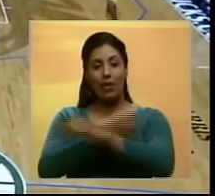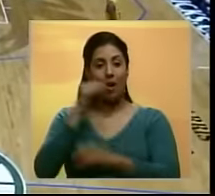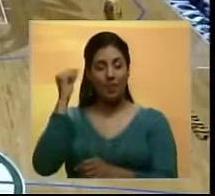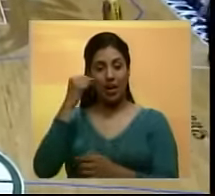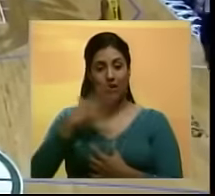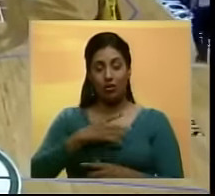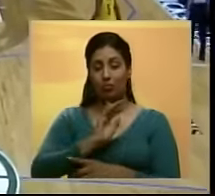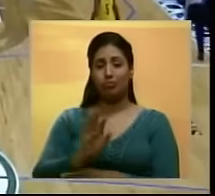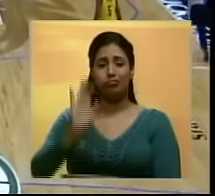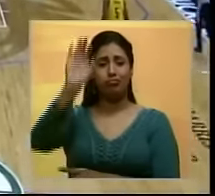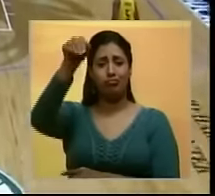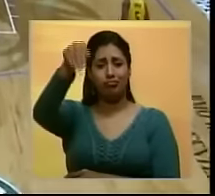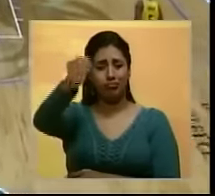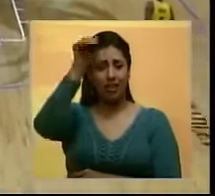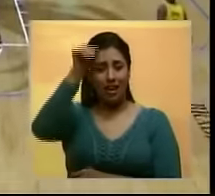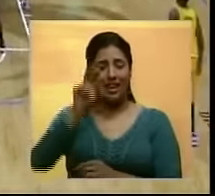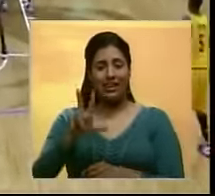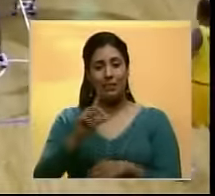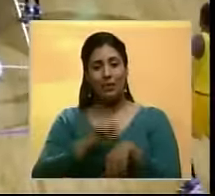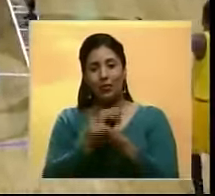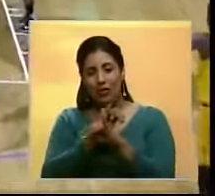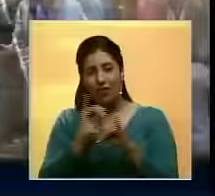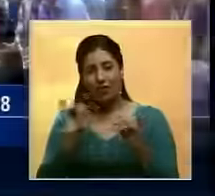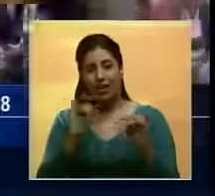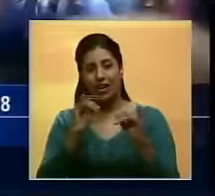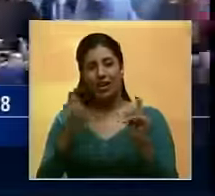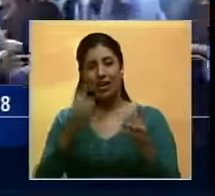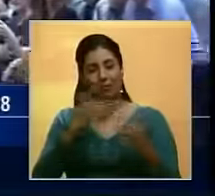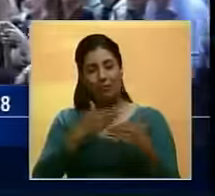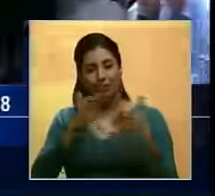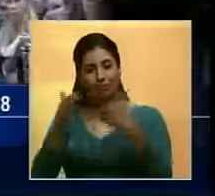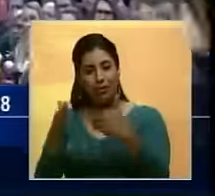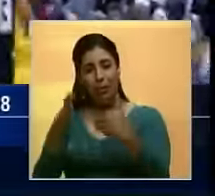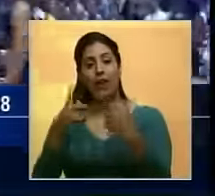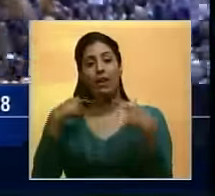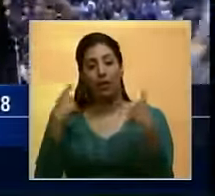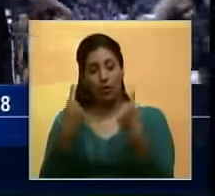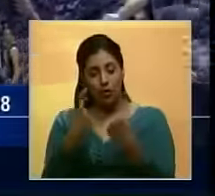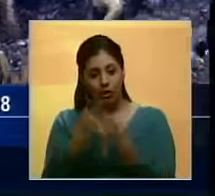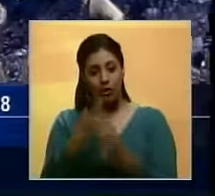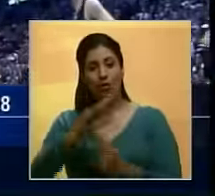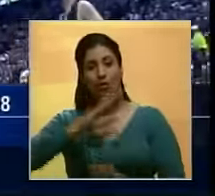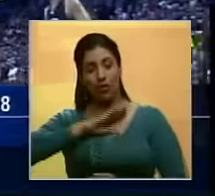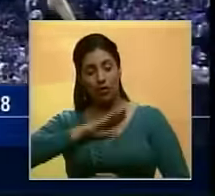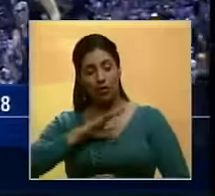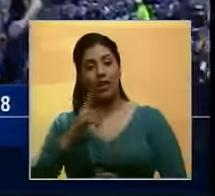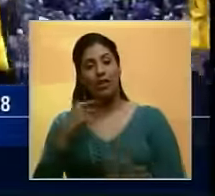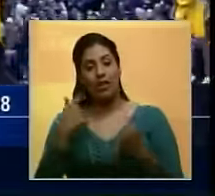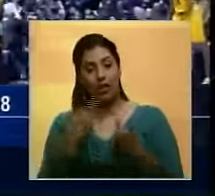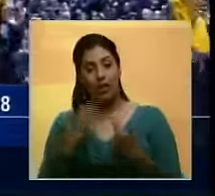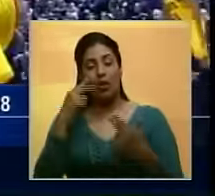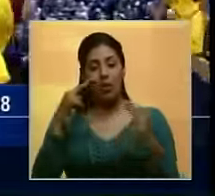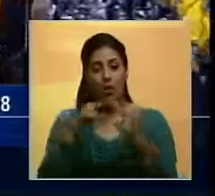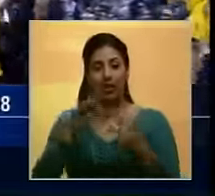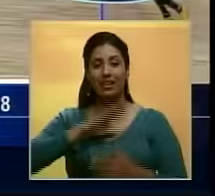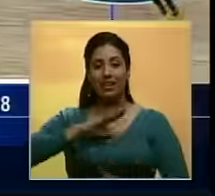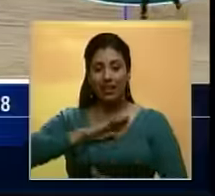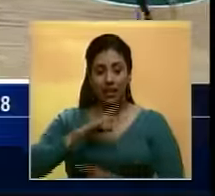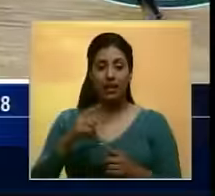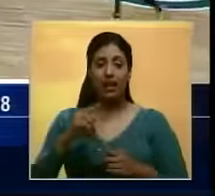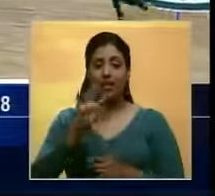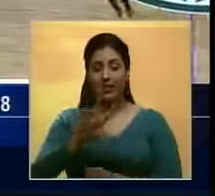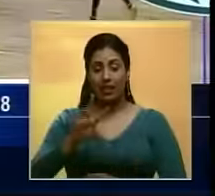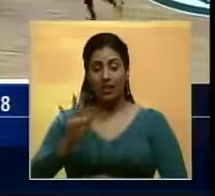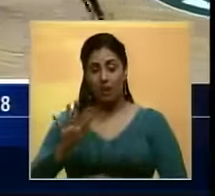James, quien anotó un triple en los minutos finales de la Progorra y le dio la victoria a su equipo en el encuentro. James consiguió 34